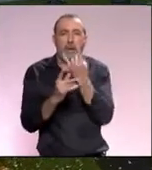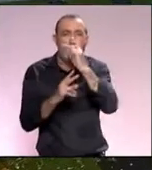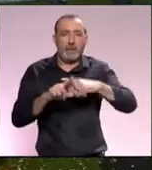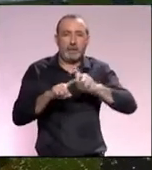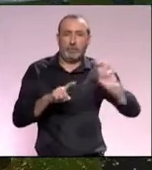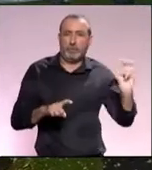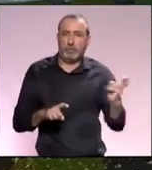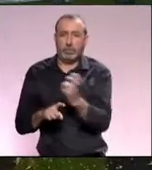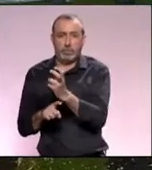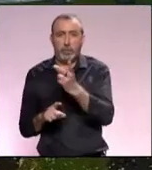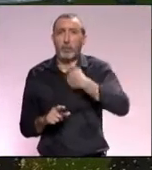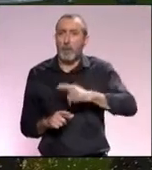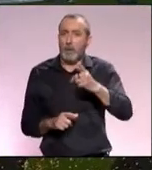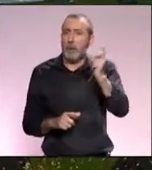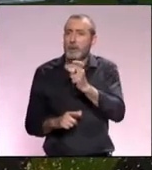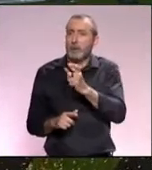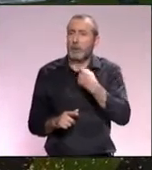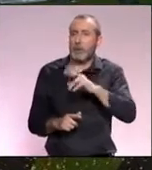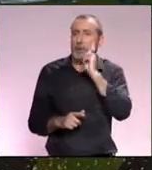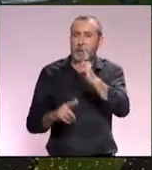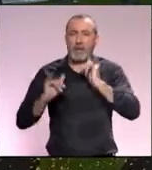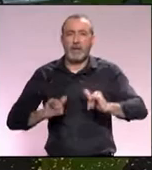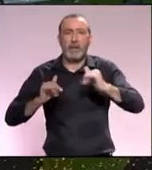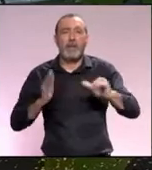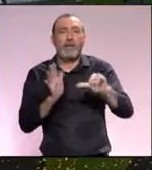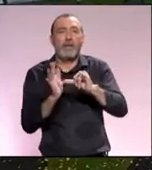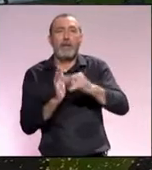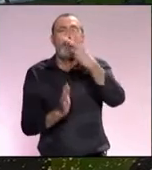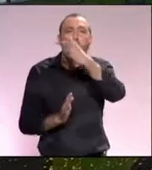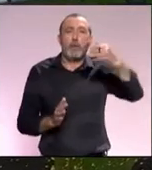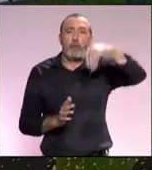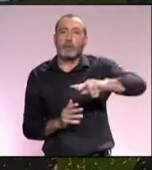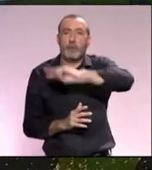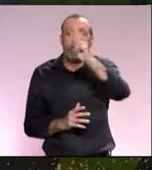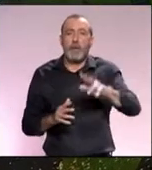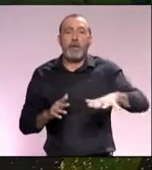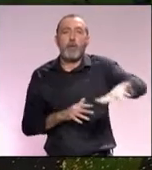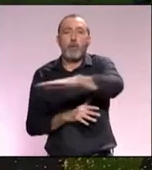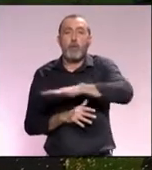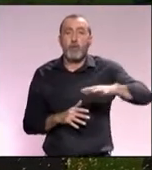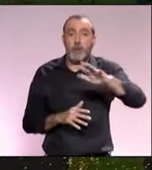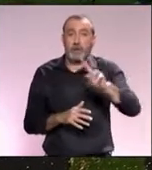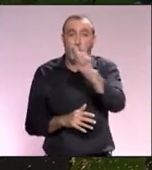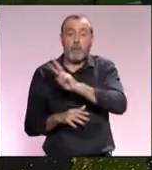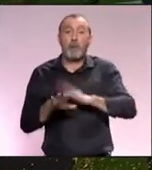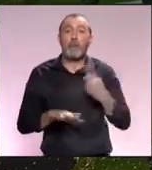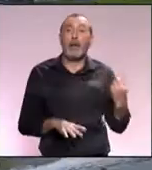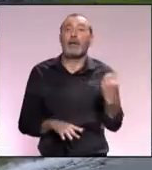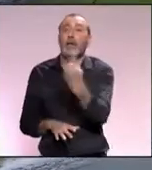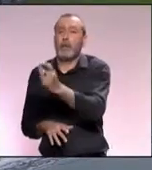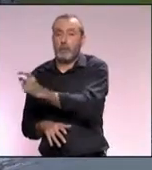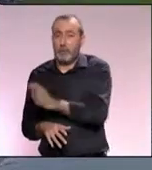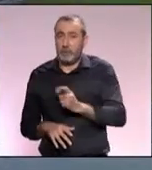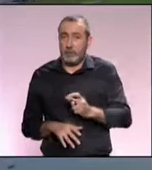Gotemburgo. Sus habitantes pueden actarse de poder disfrutar de casi 200 metros cuadrados de espacios verdes para cada uno.